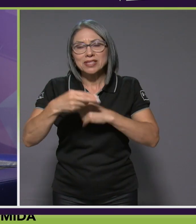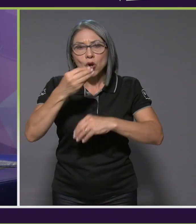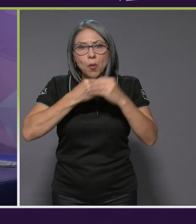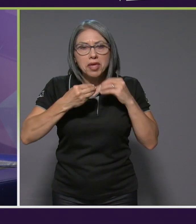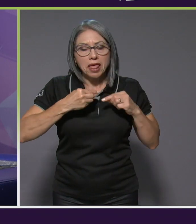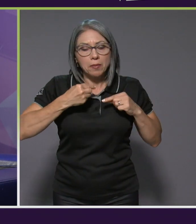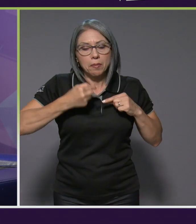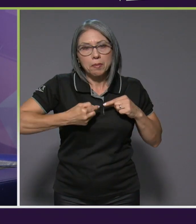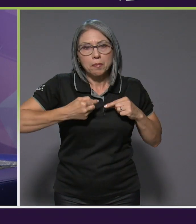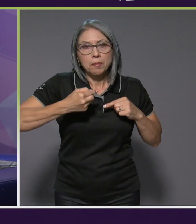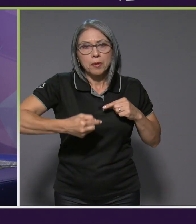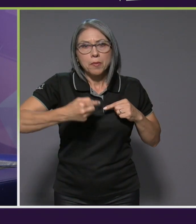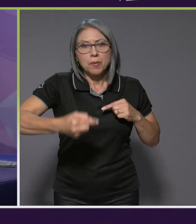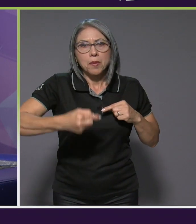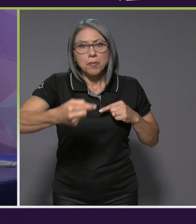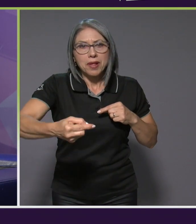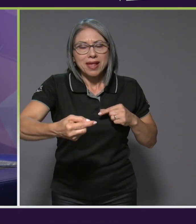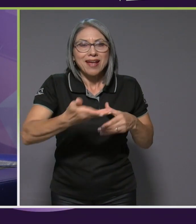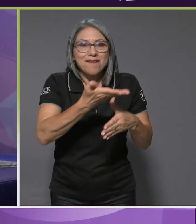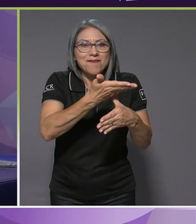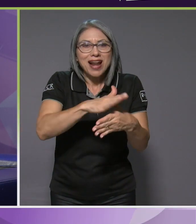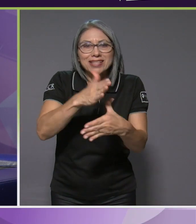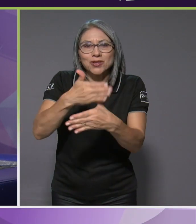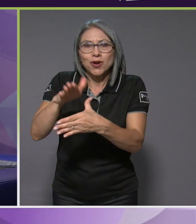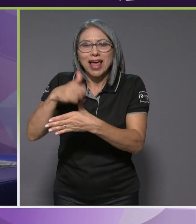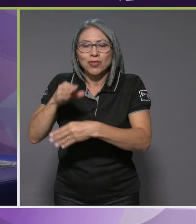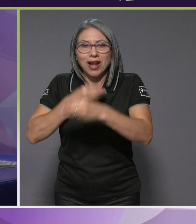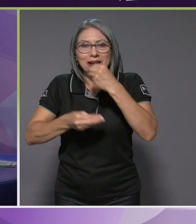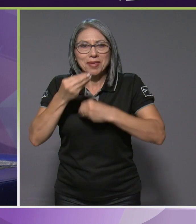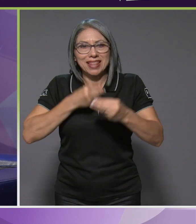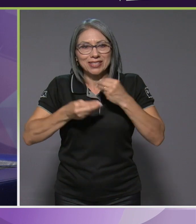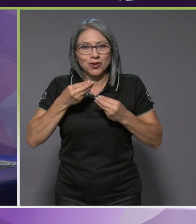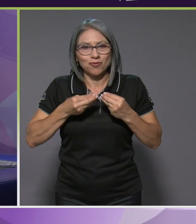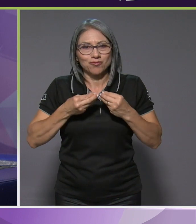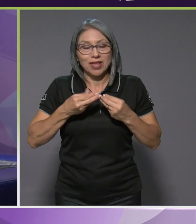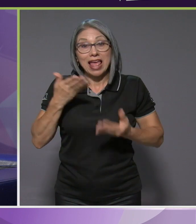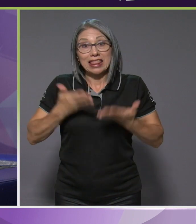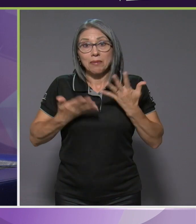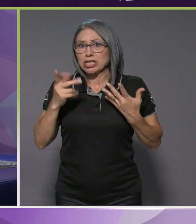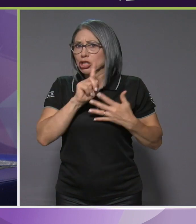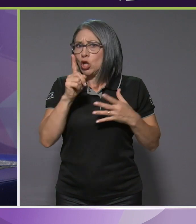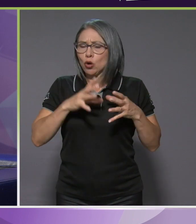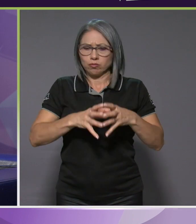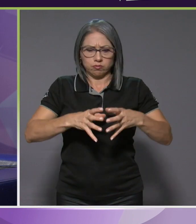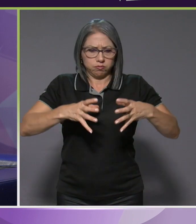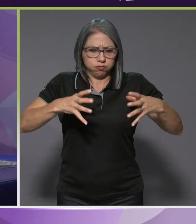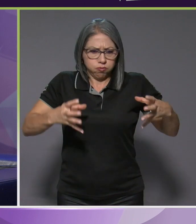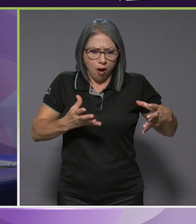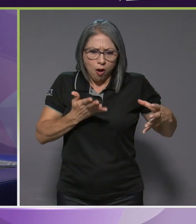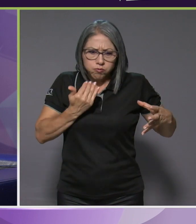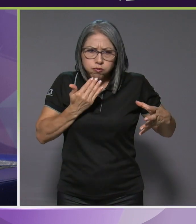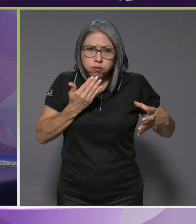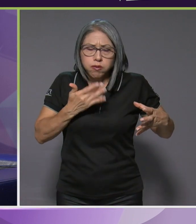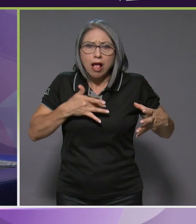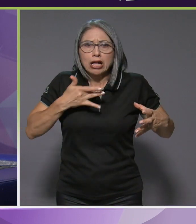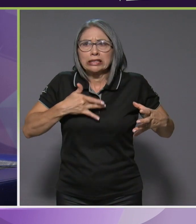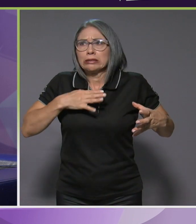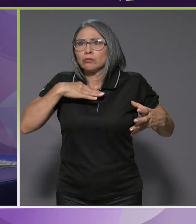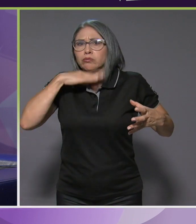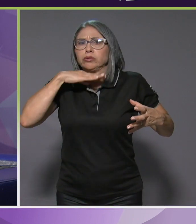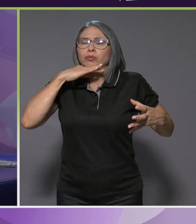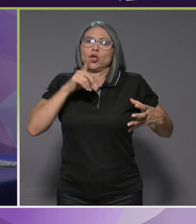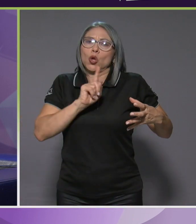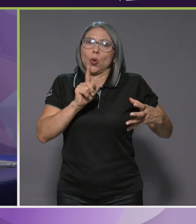alimentación, que ojalá entonces se puedan como disminuir el volumen en cada tiempo de comida para no sentir tanta, que comí mucho, digamos,